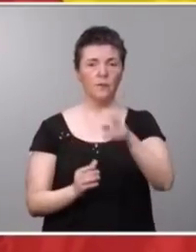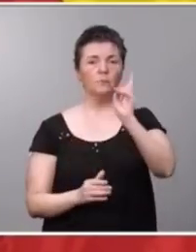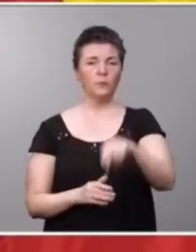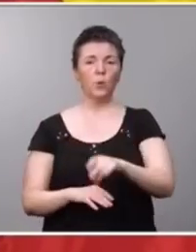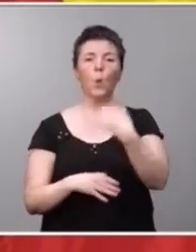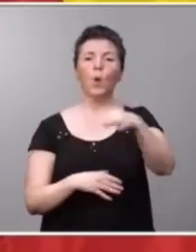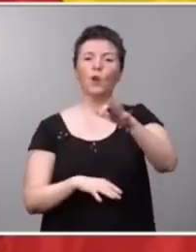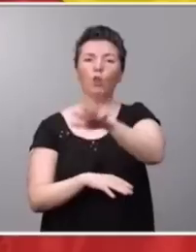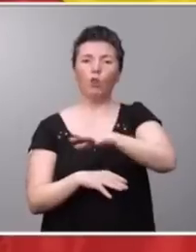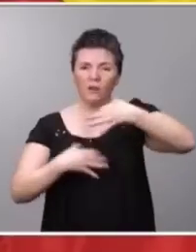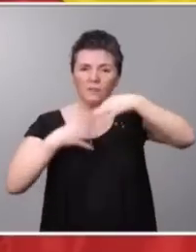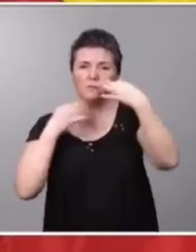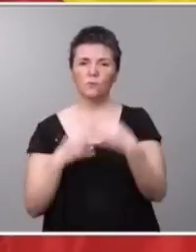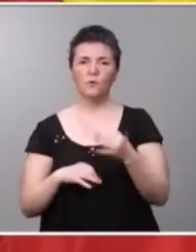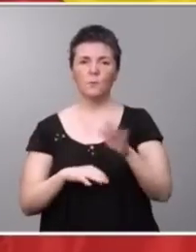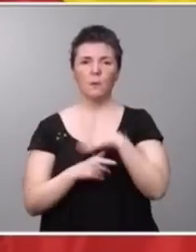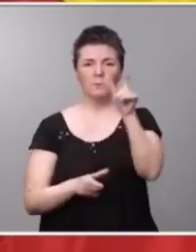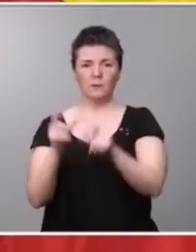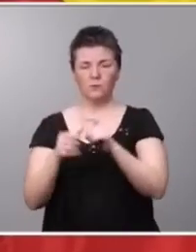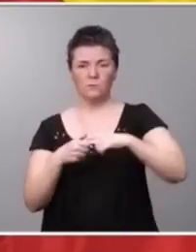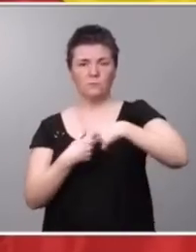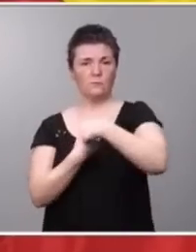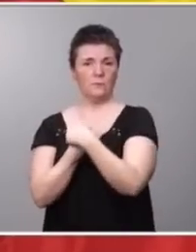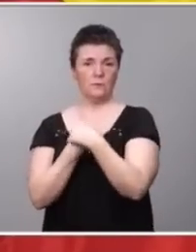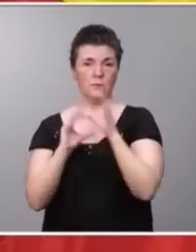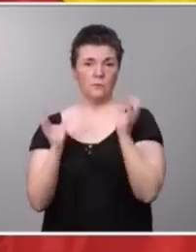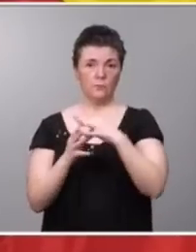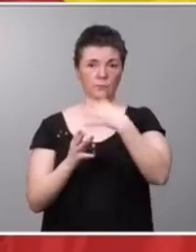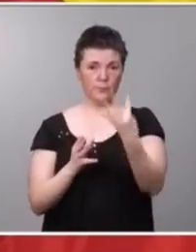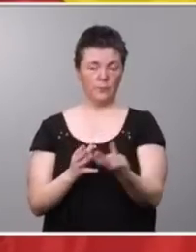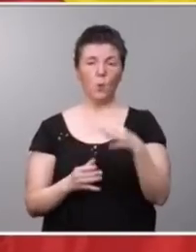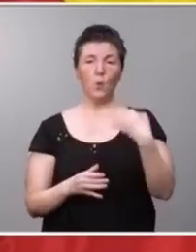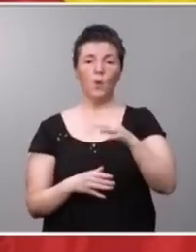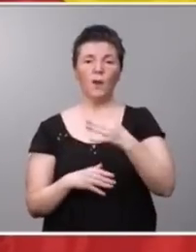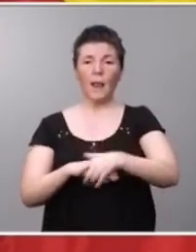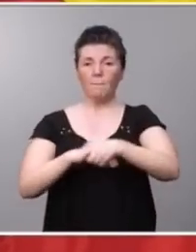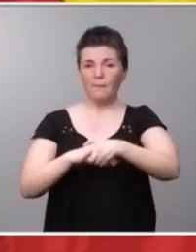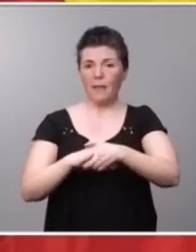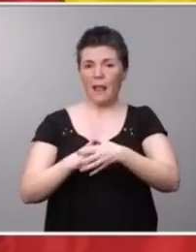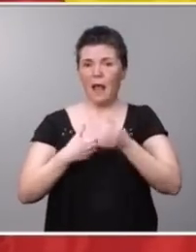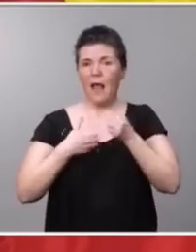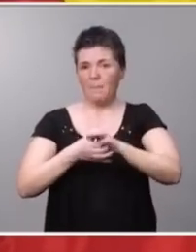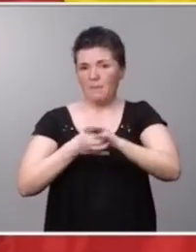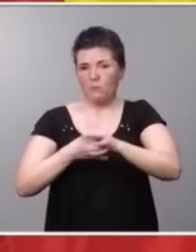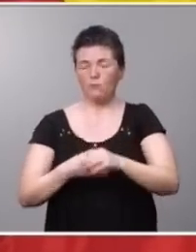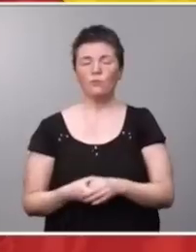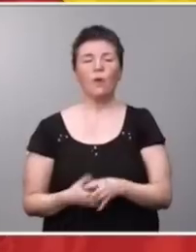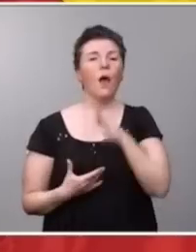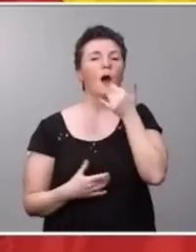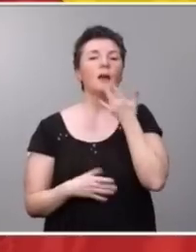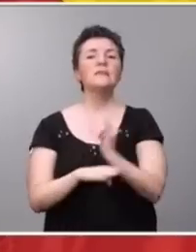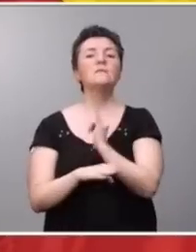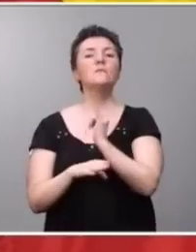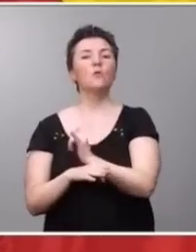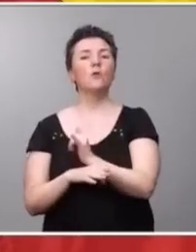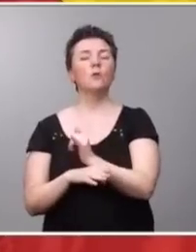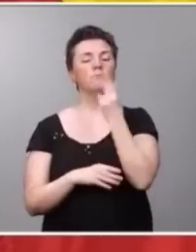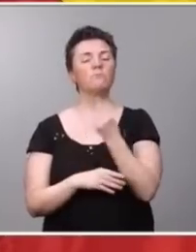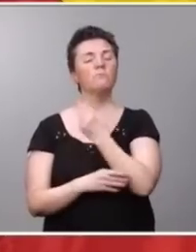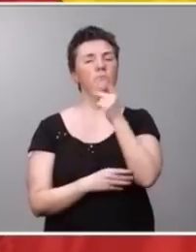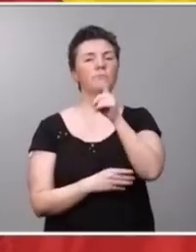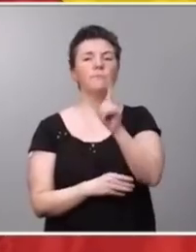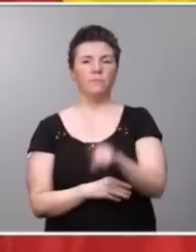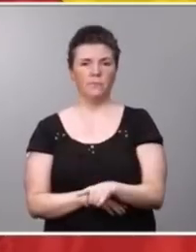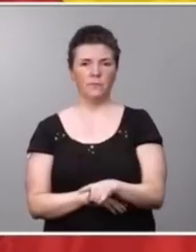seguro para muchas personas LGTBI, la única mano amiga, y ahora las instituciones nos comprometemos también a no